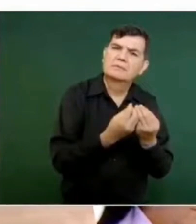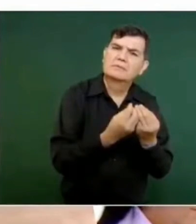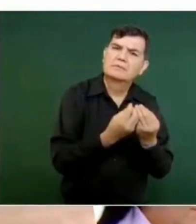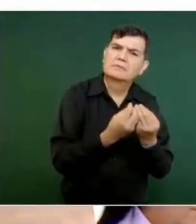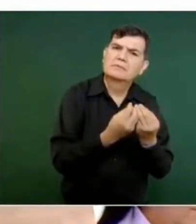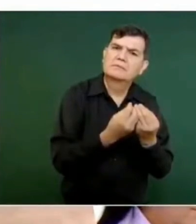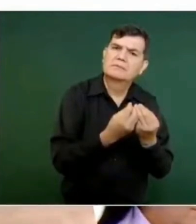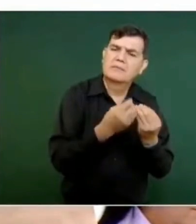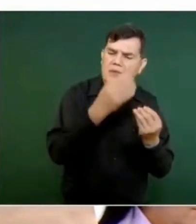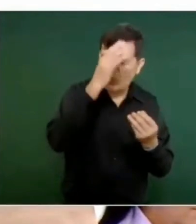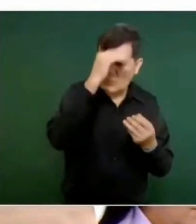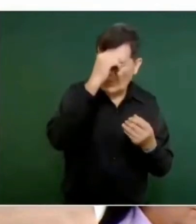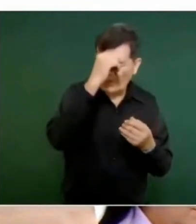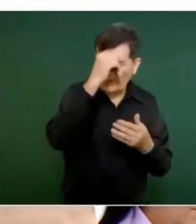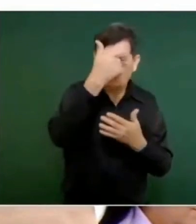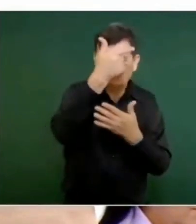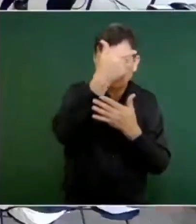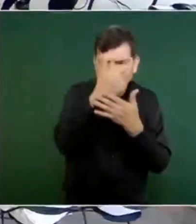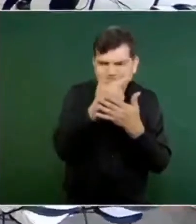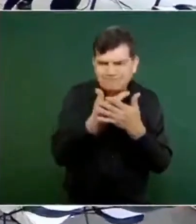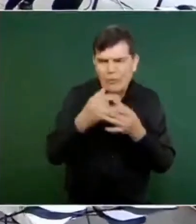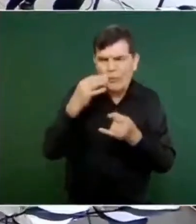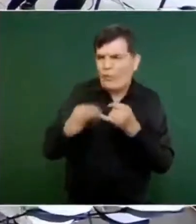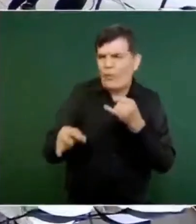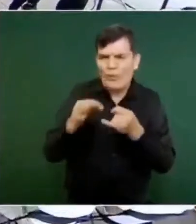De acuerdo al último censo…